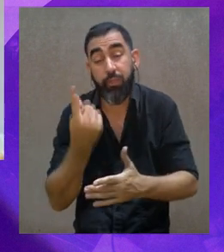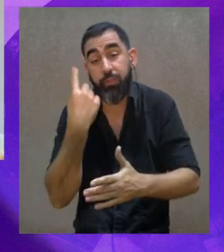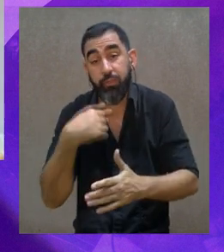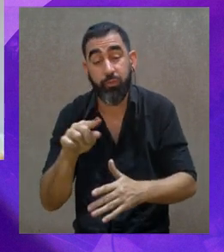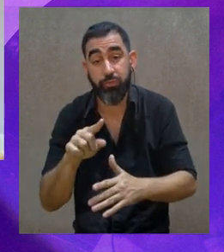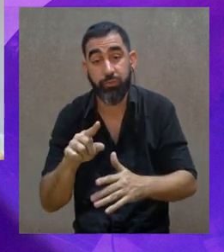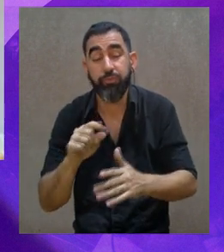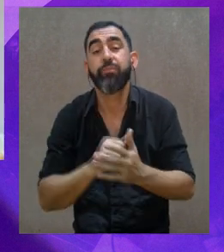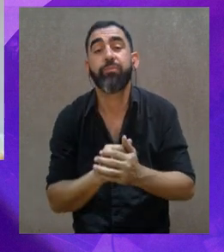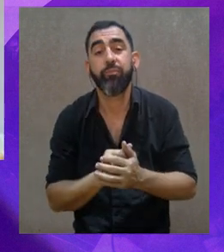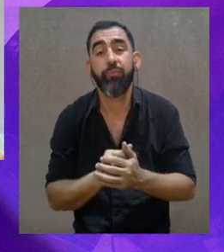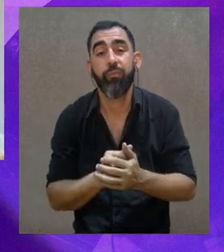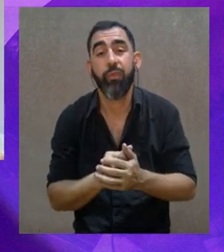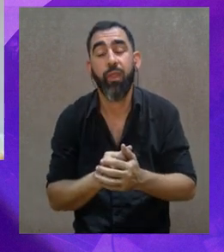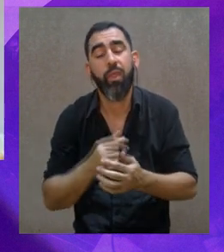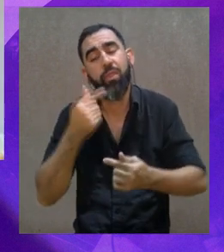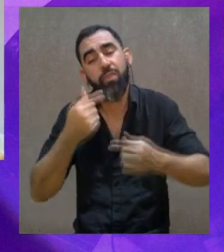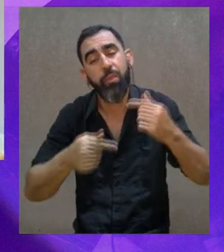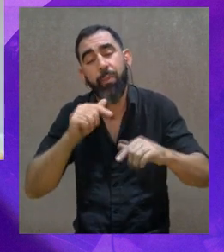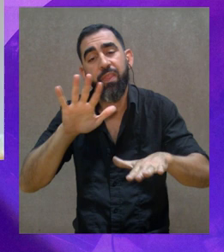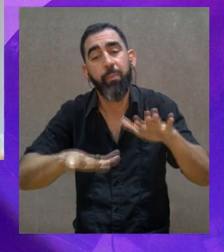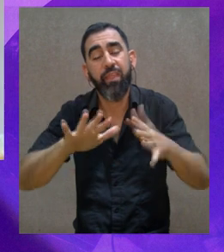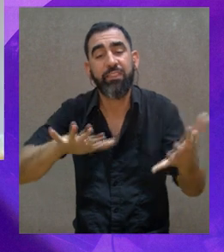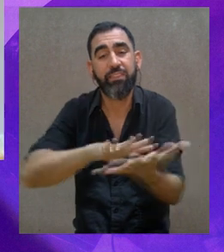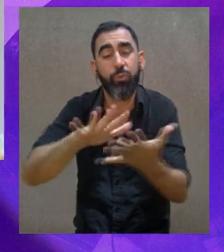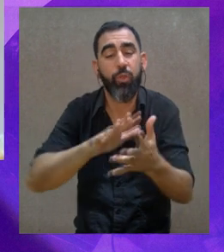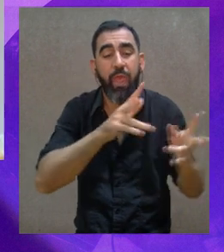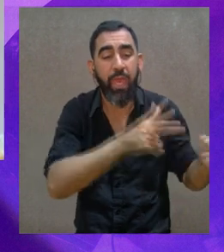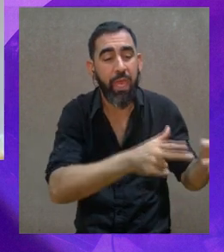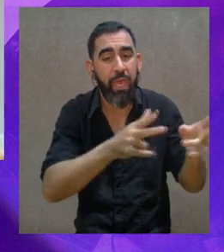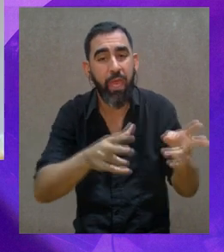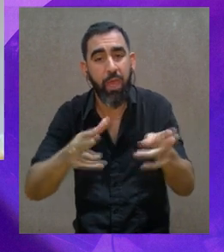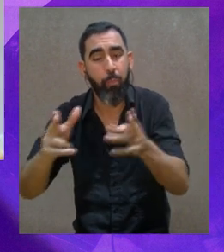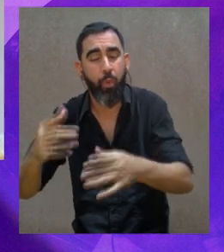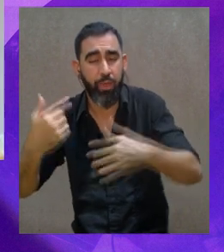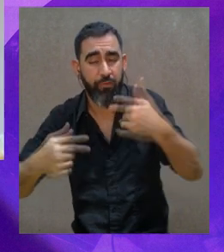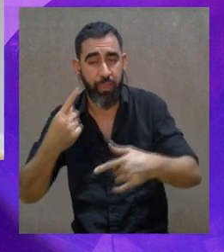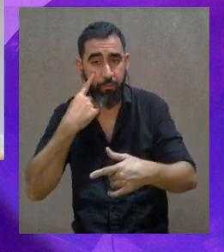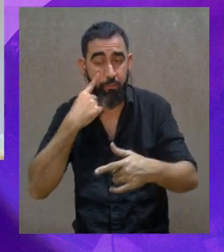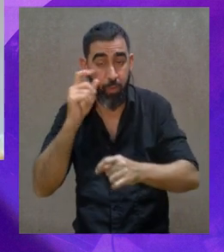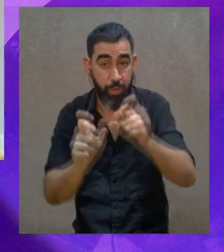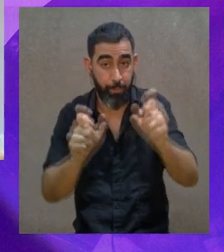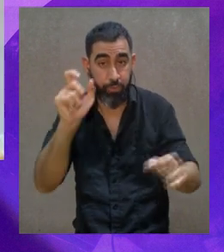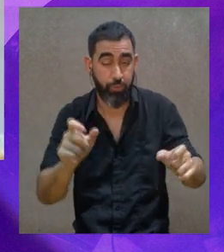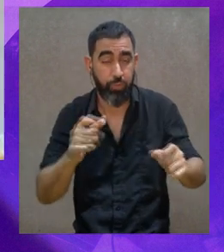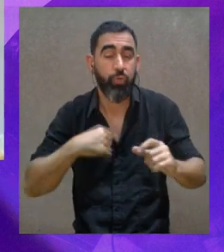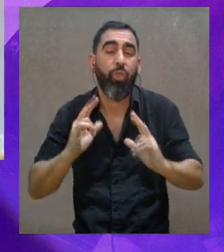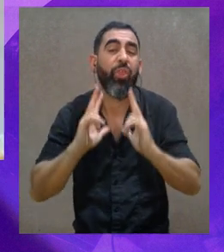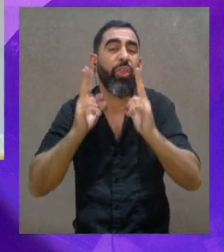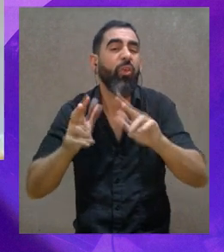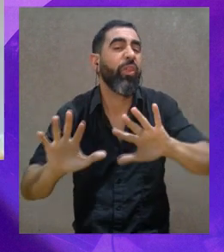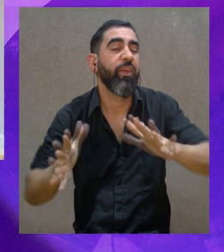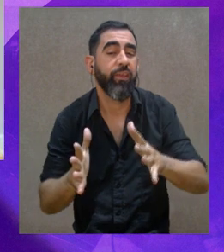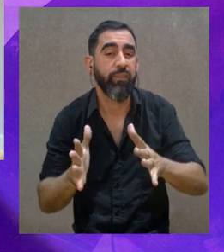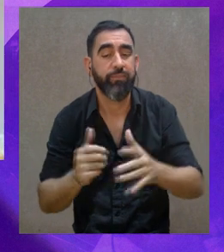Y por ende, responde a las diferentes situaciones de época que se fueron viviendo, ¿no? Con esto quiero